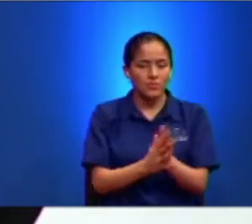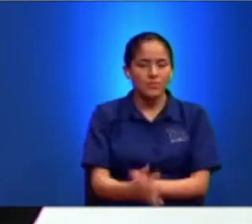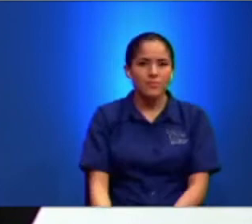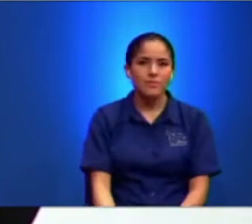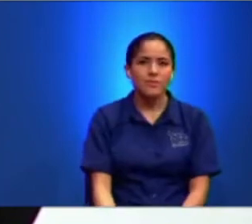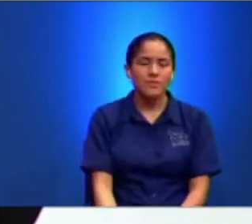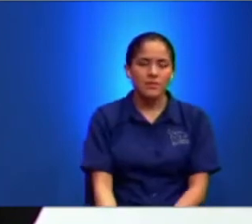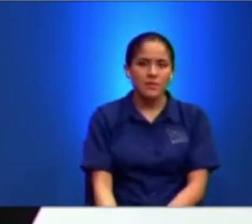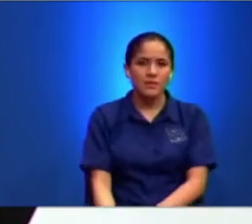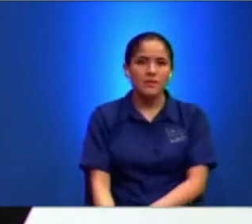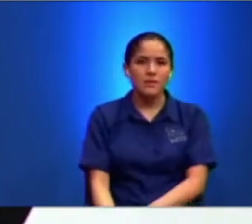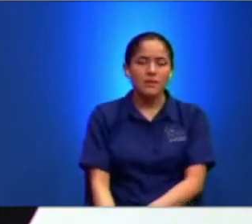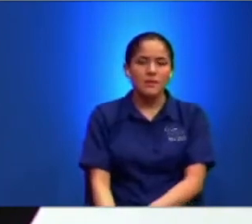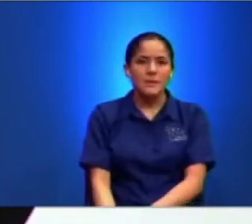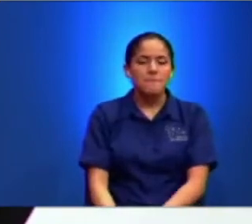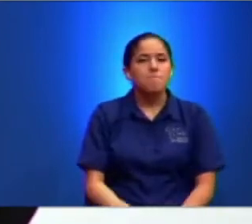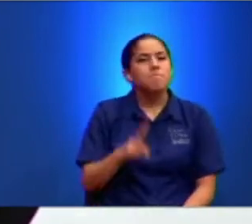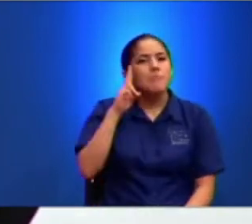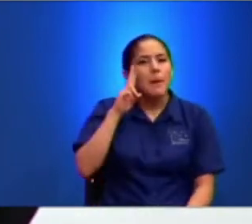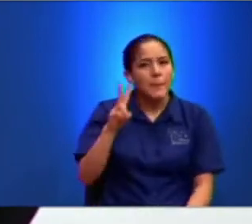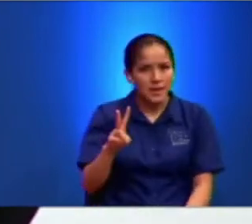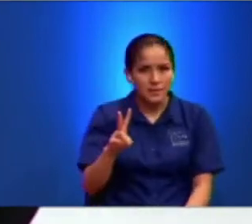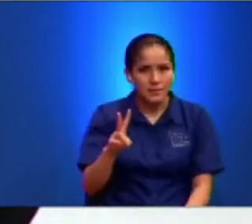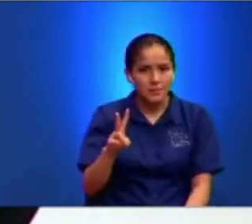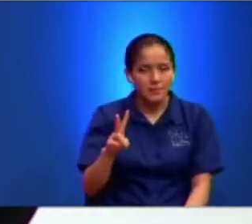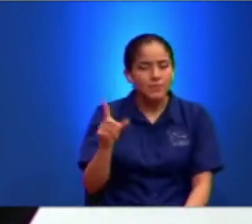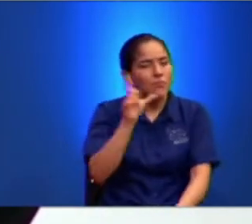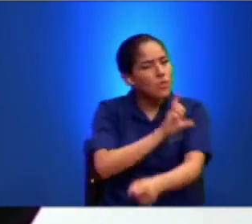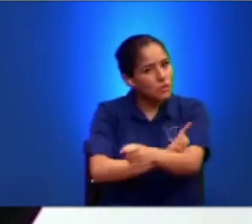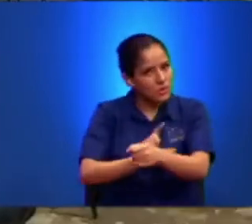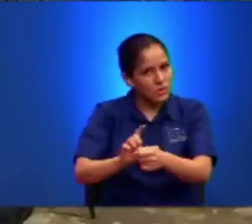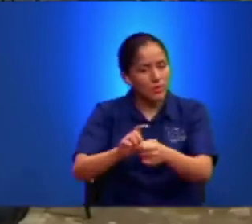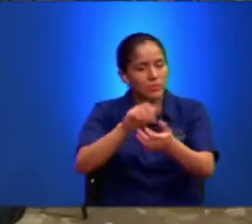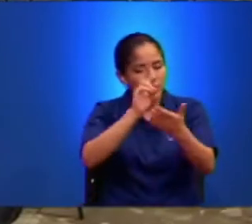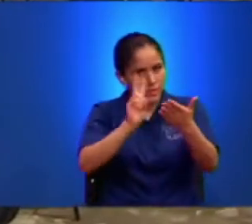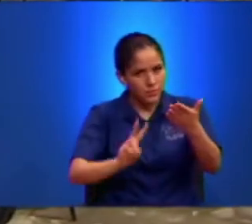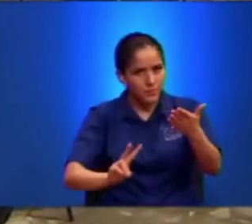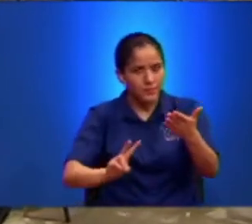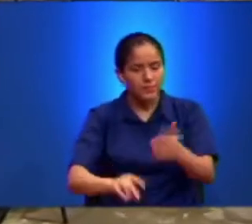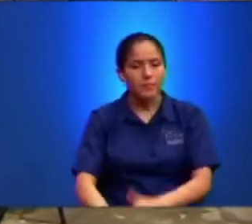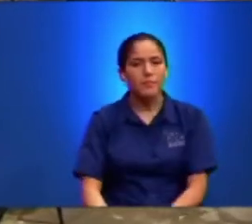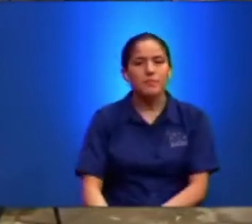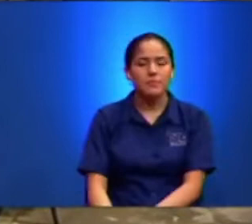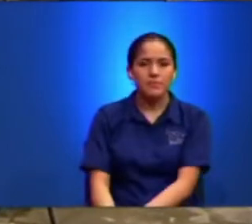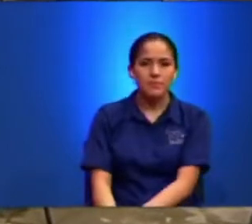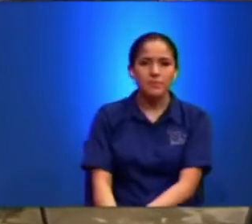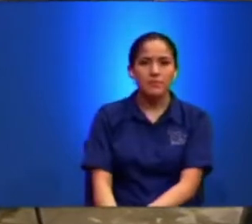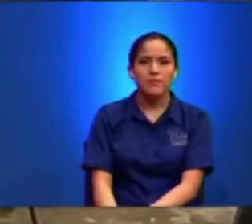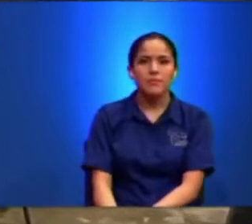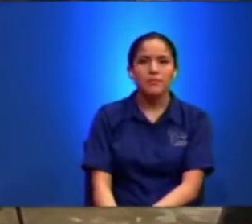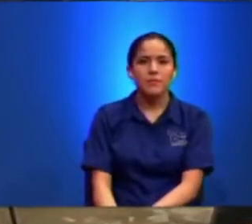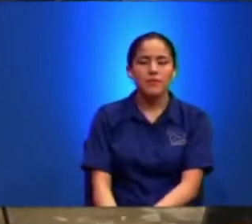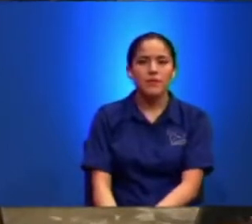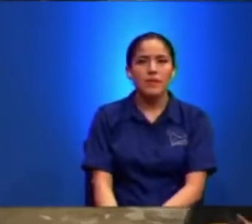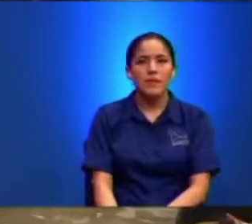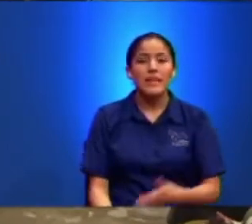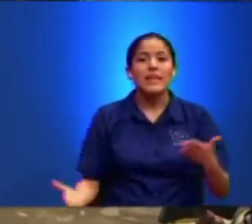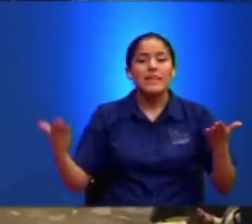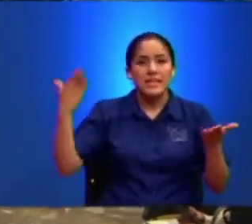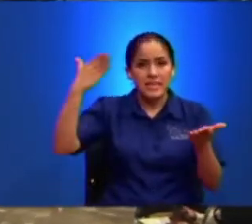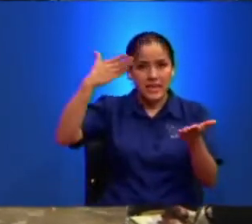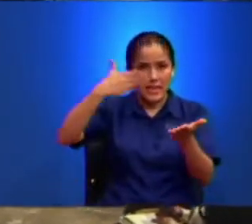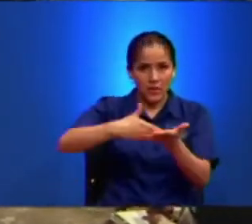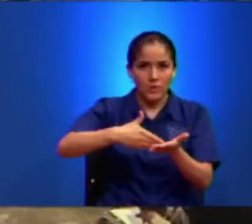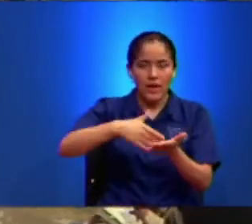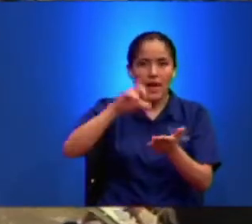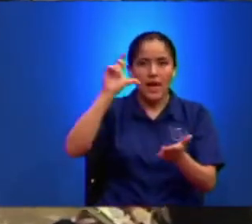Mire Mire Sigamos Leyendo El Otro Verso En 33 Llegaron A Capernaum